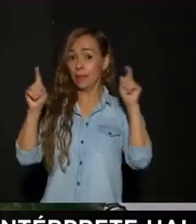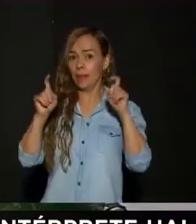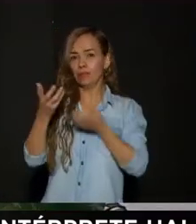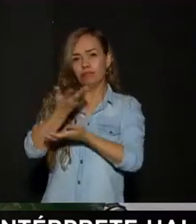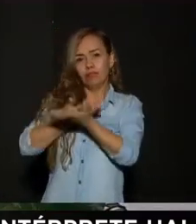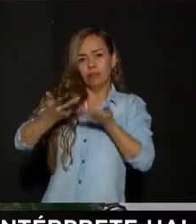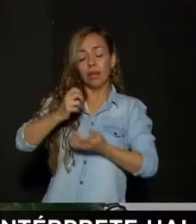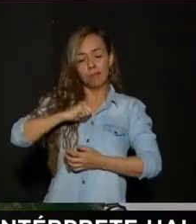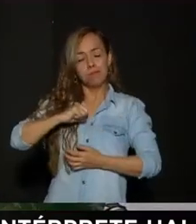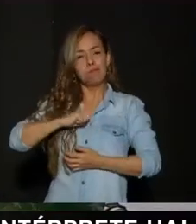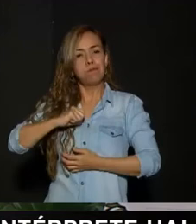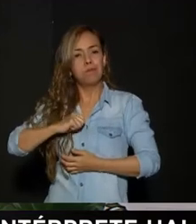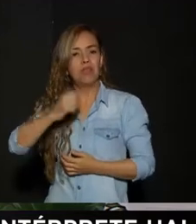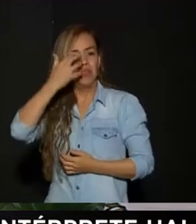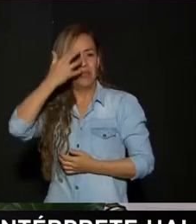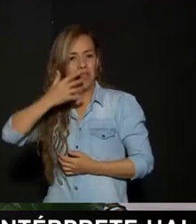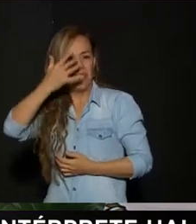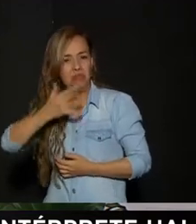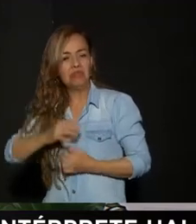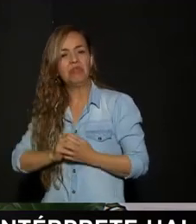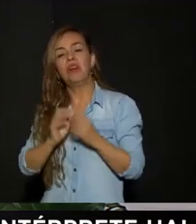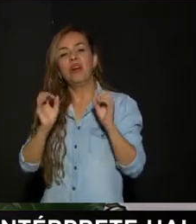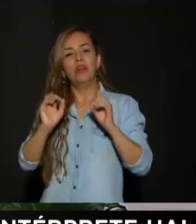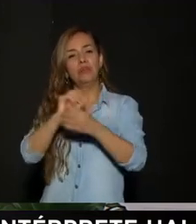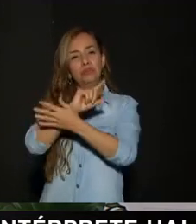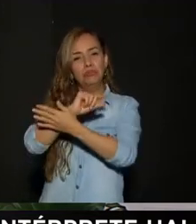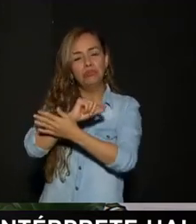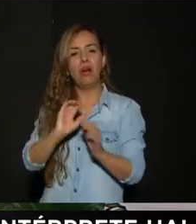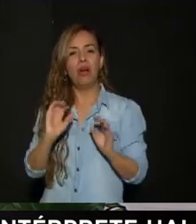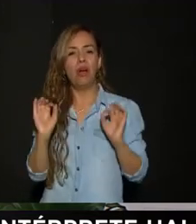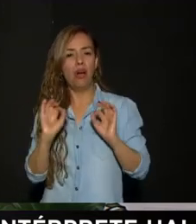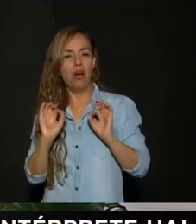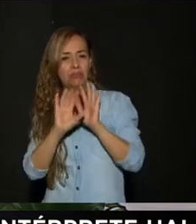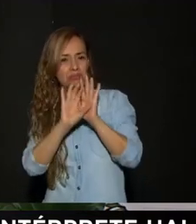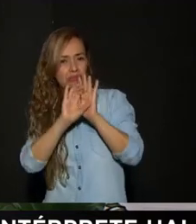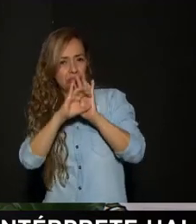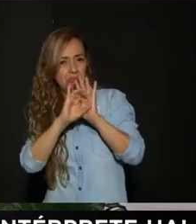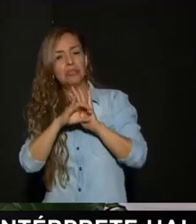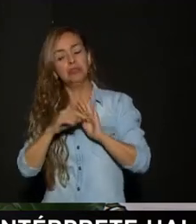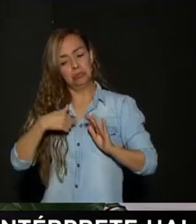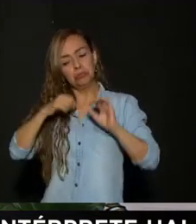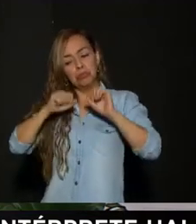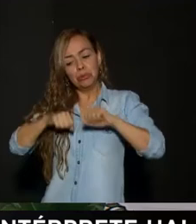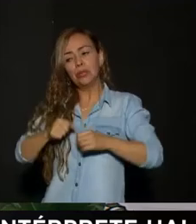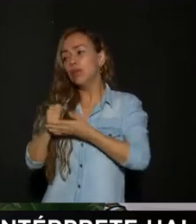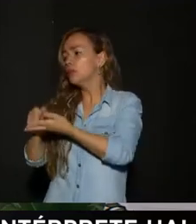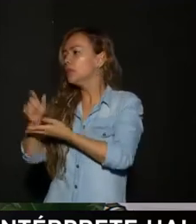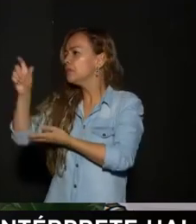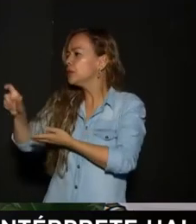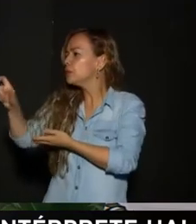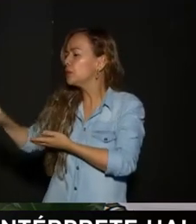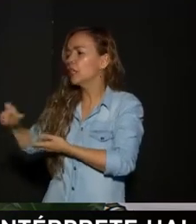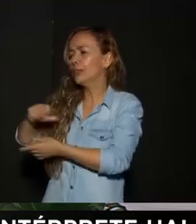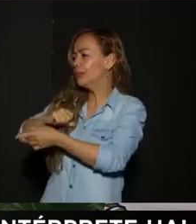sociales Sé que me sigue Un buen número De personas Pues por qué no Ayudarle a un campesino A un microempresario Que de pronto No tiene estas